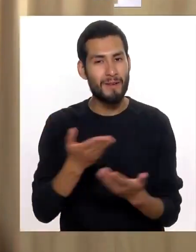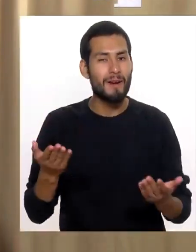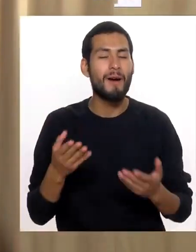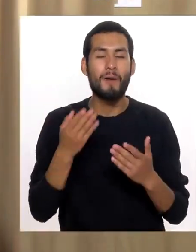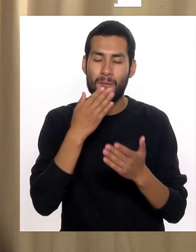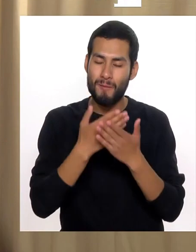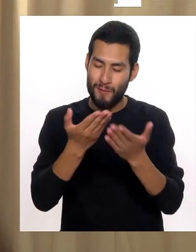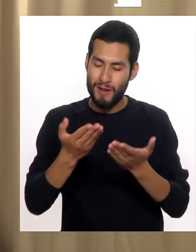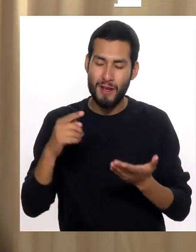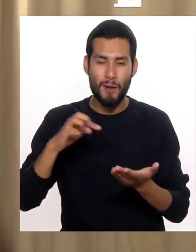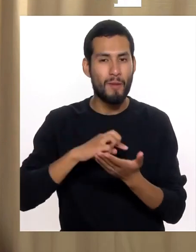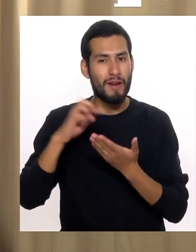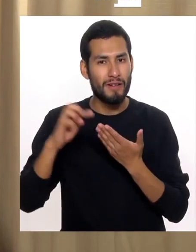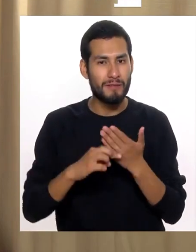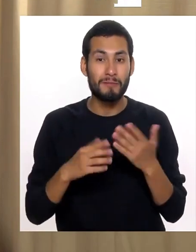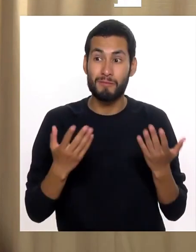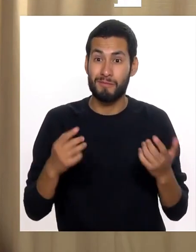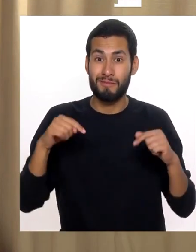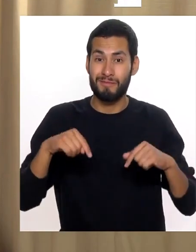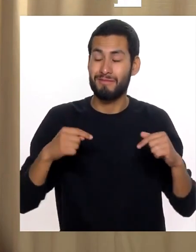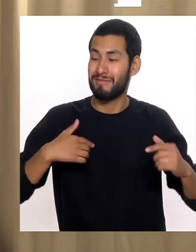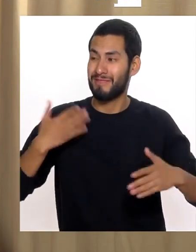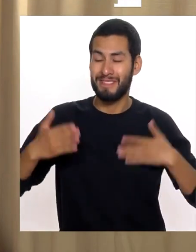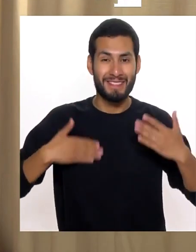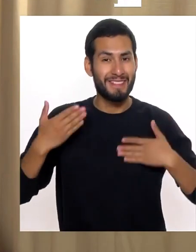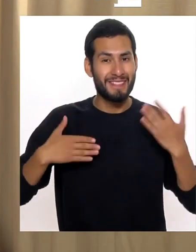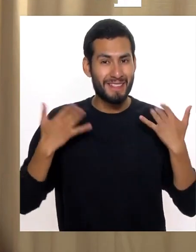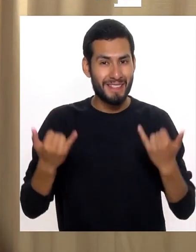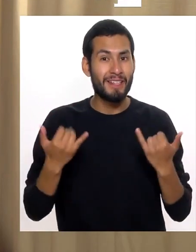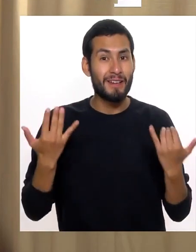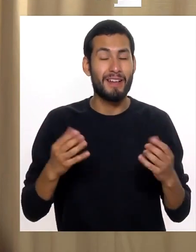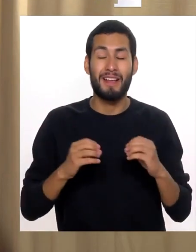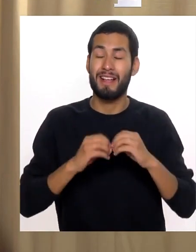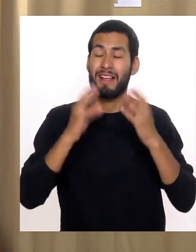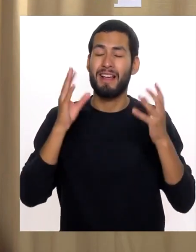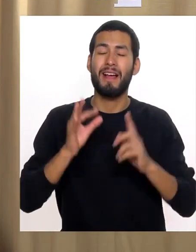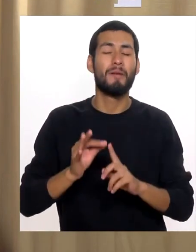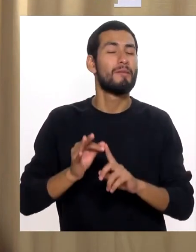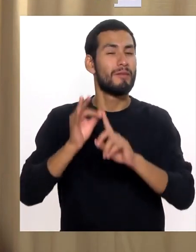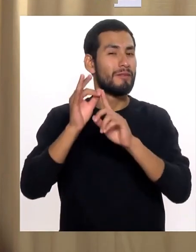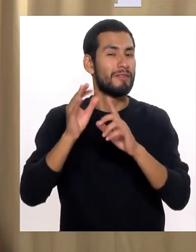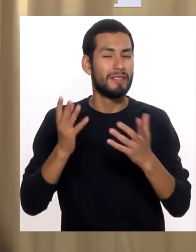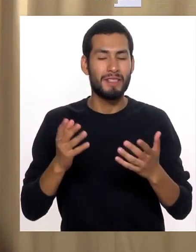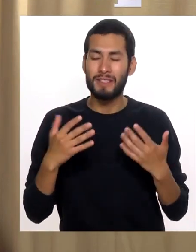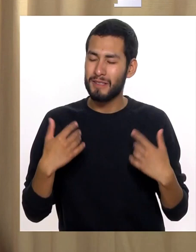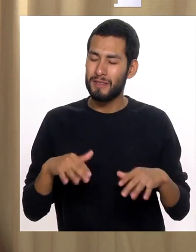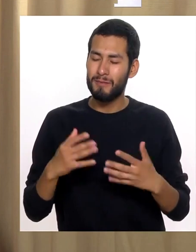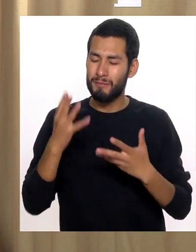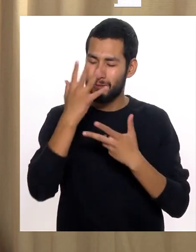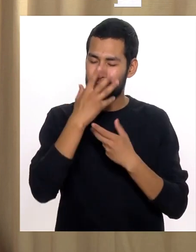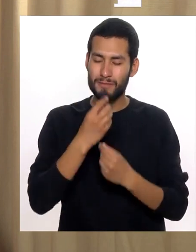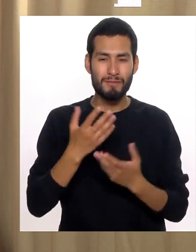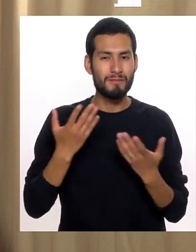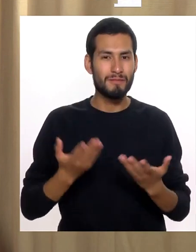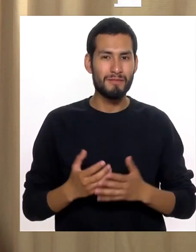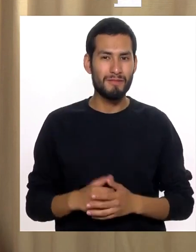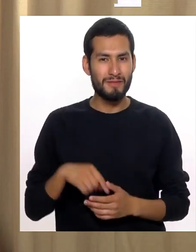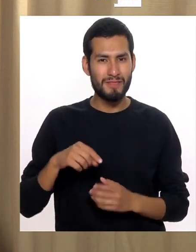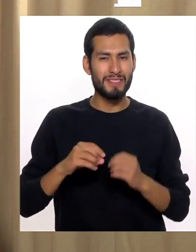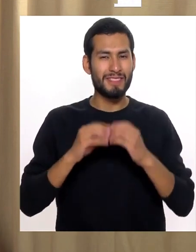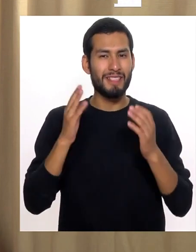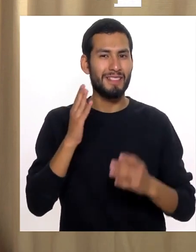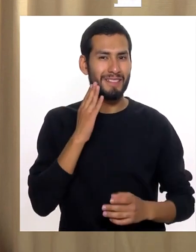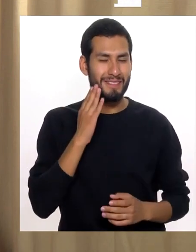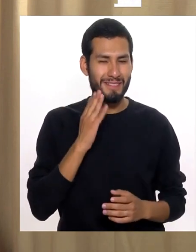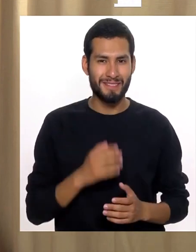Amigos, ¿cómo están? Bienvenidos al programa Bueno, y nosotros felices de estar con ustedes en un día tan importante, tan lindo y tan